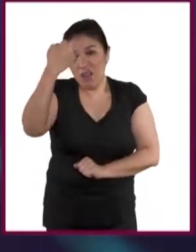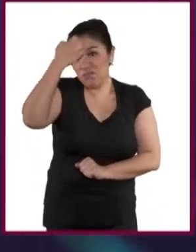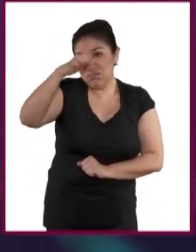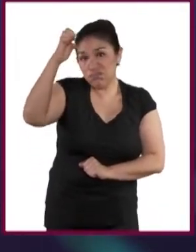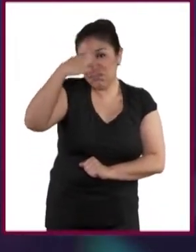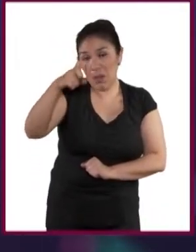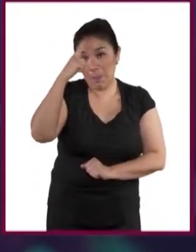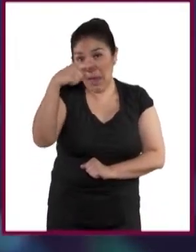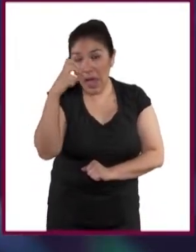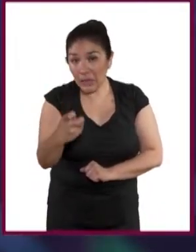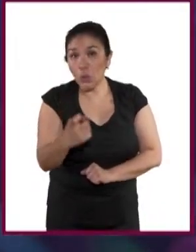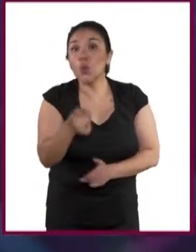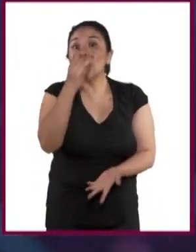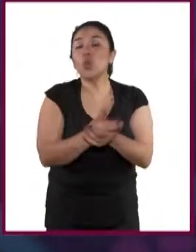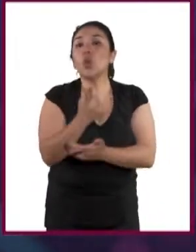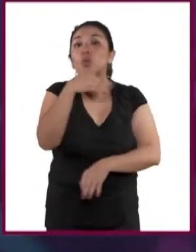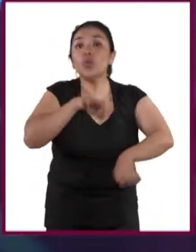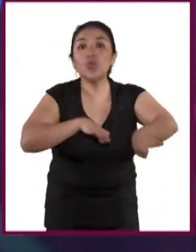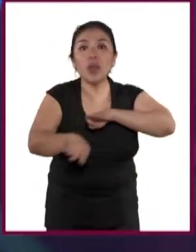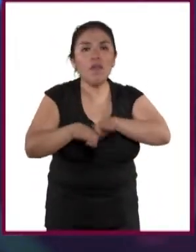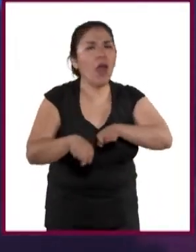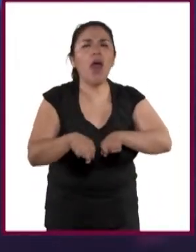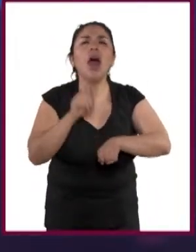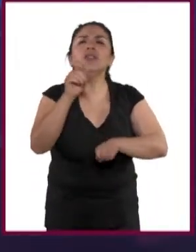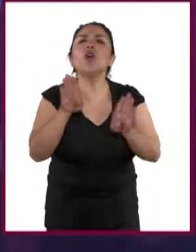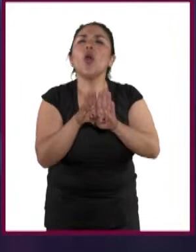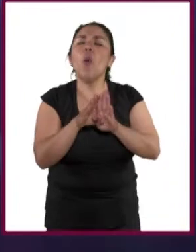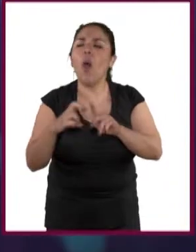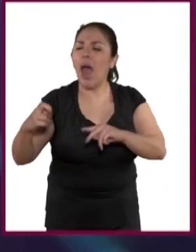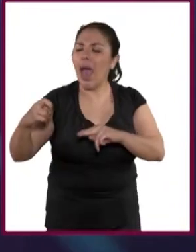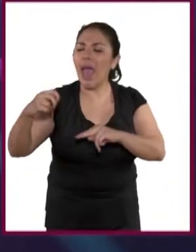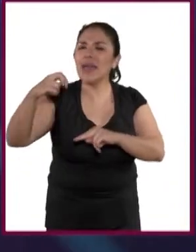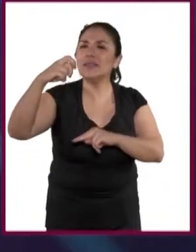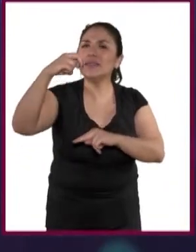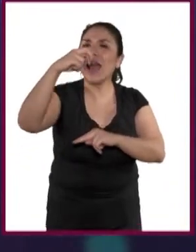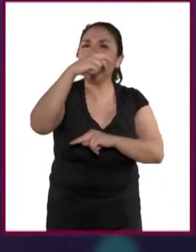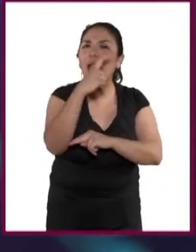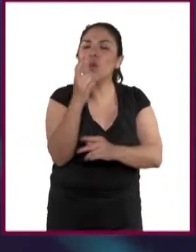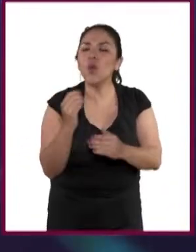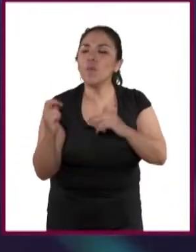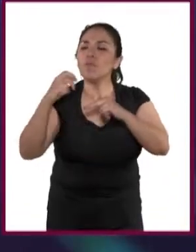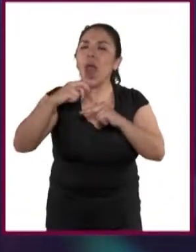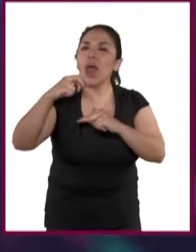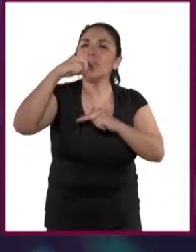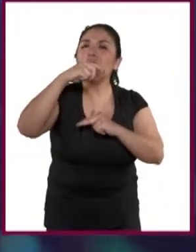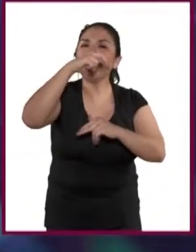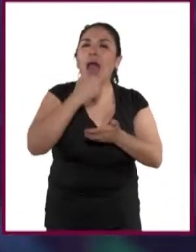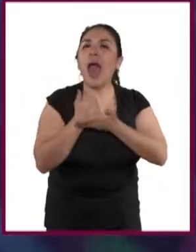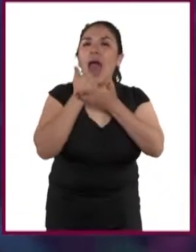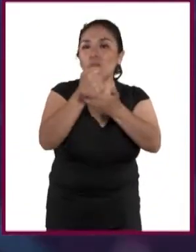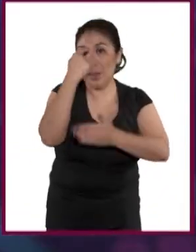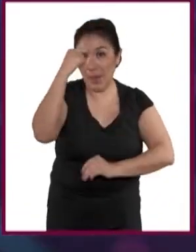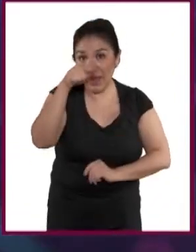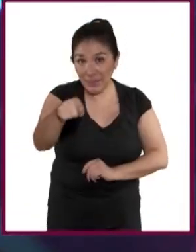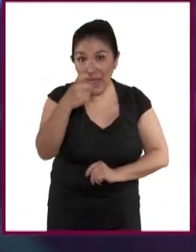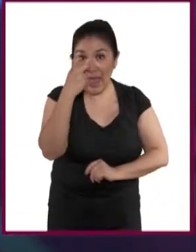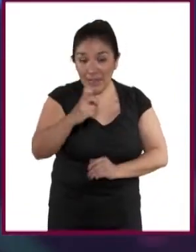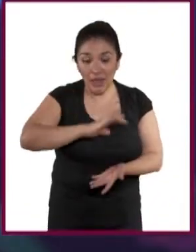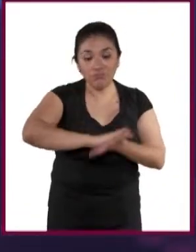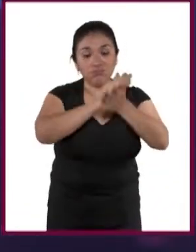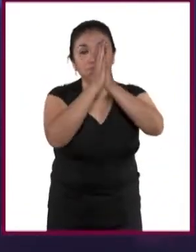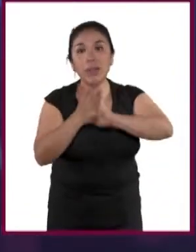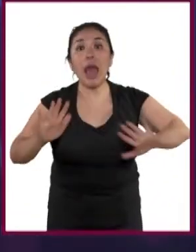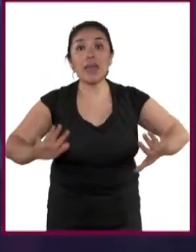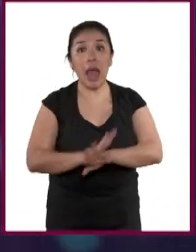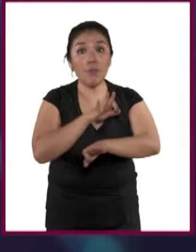para ti es solo un escalón más y no la meta. Transitar de un empleo a